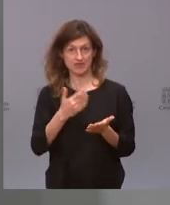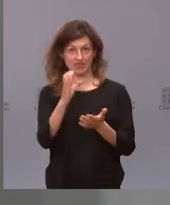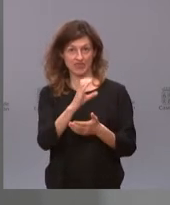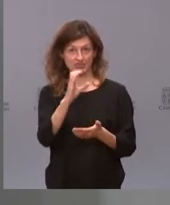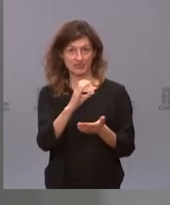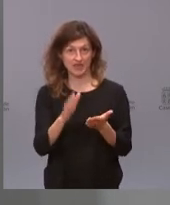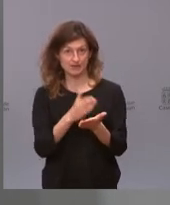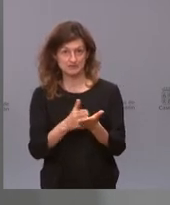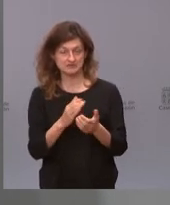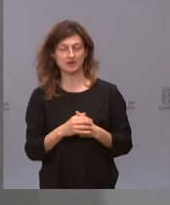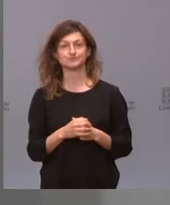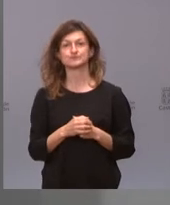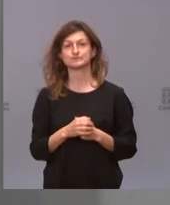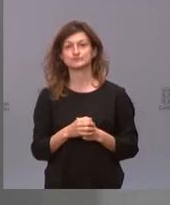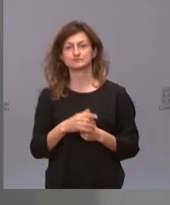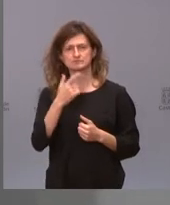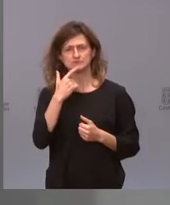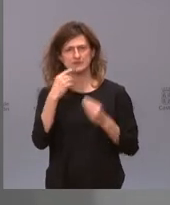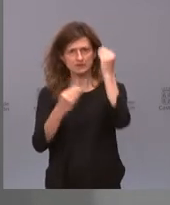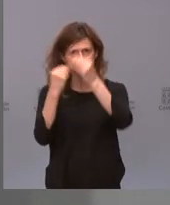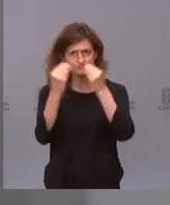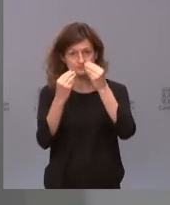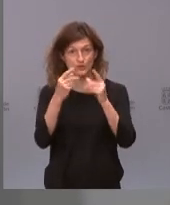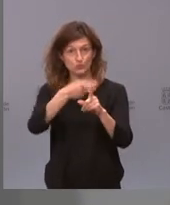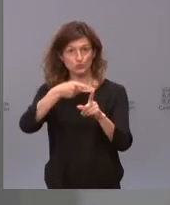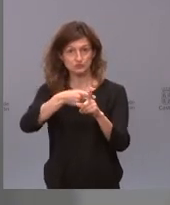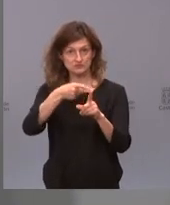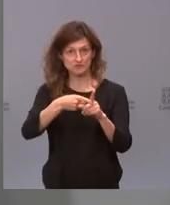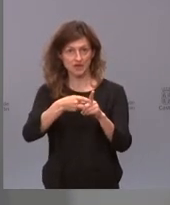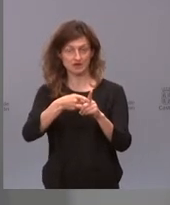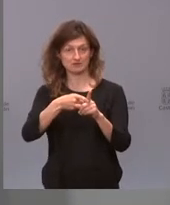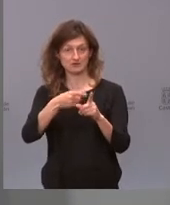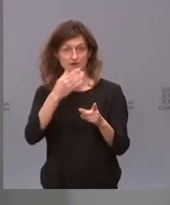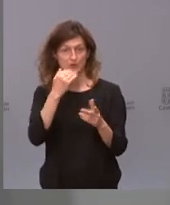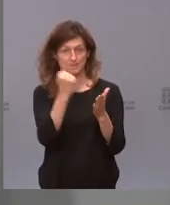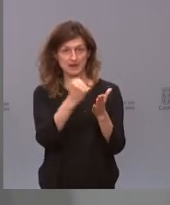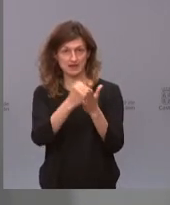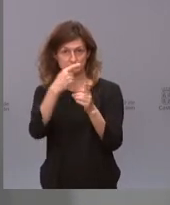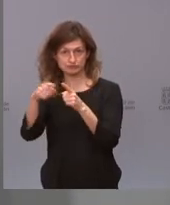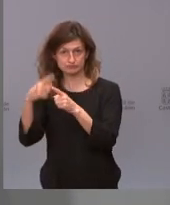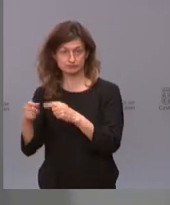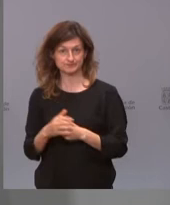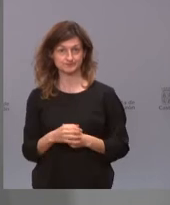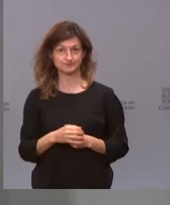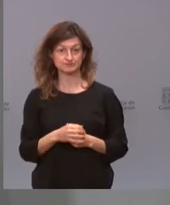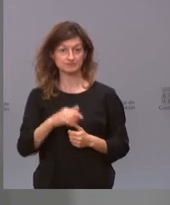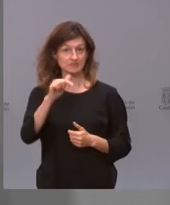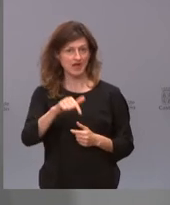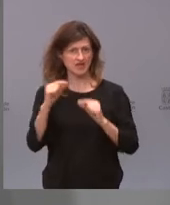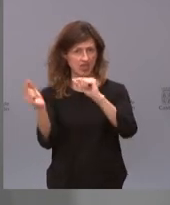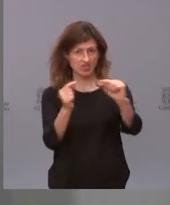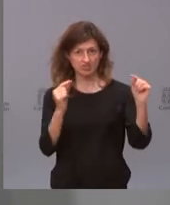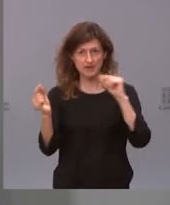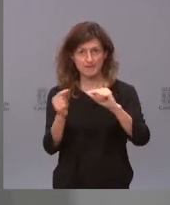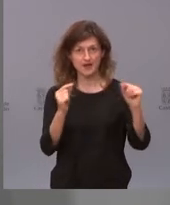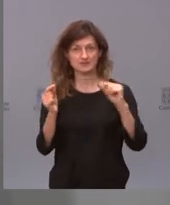en la que se planteaba el utilizar entradas diferentes. Entonces, aquí hay mucho debate, es